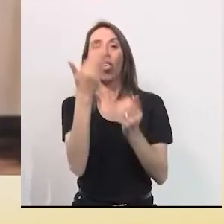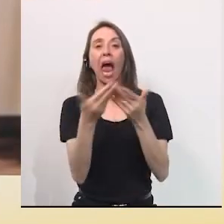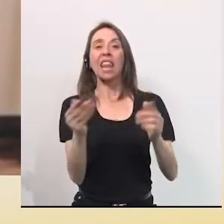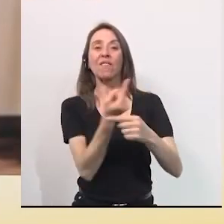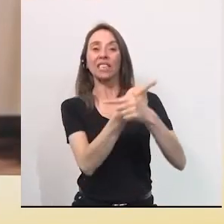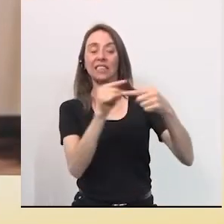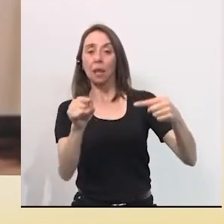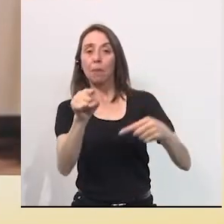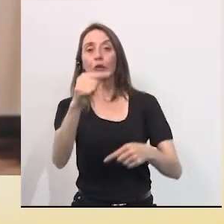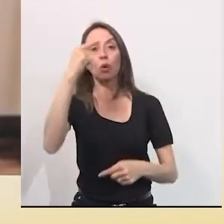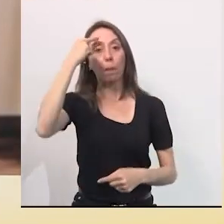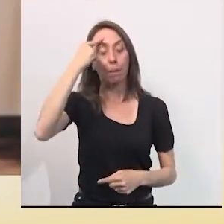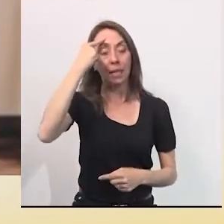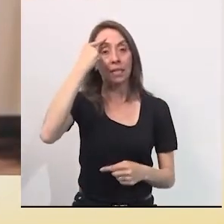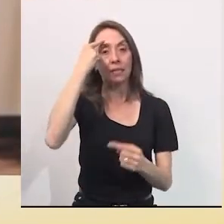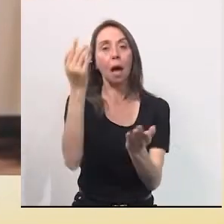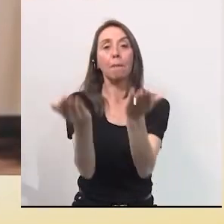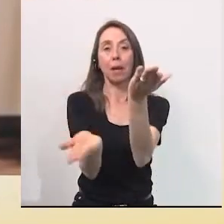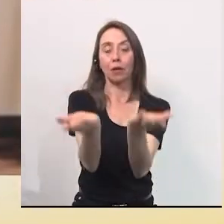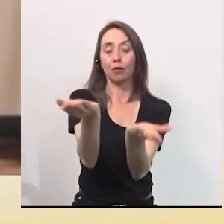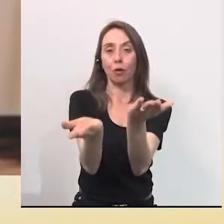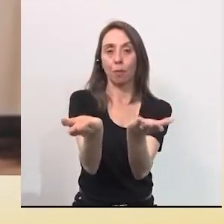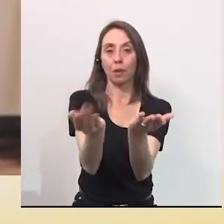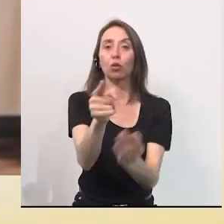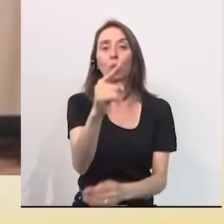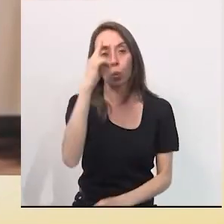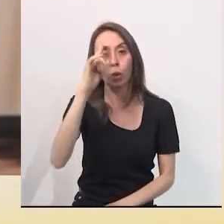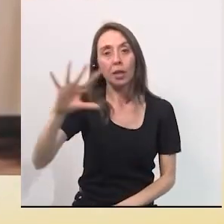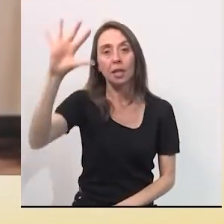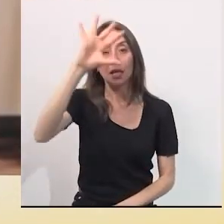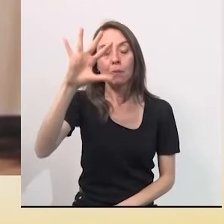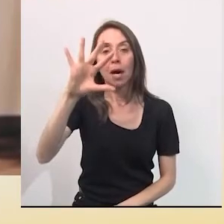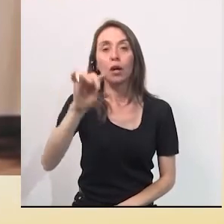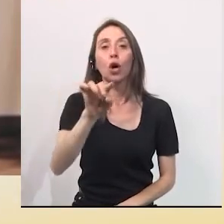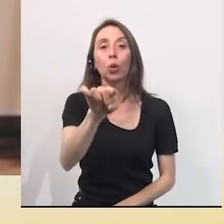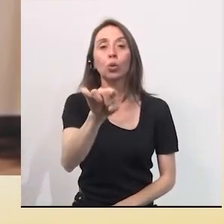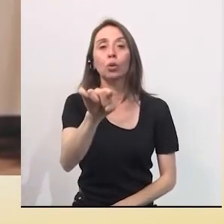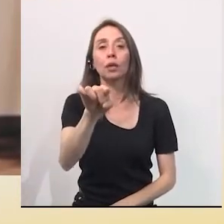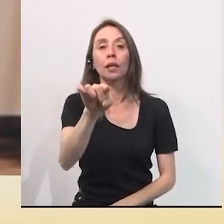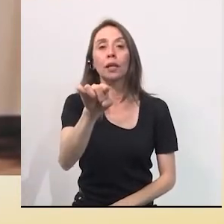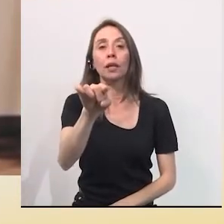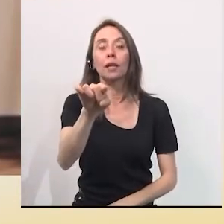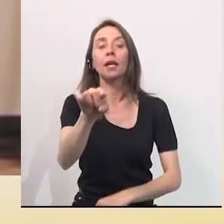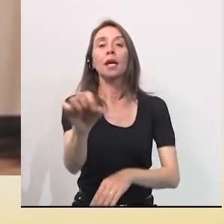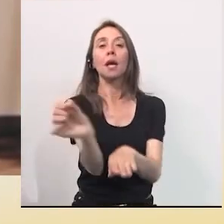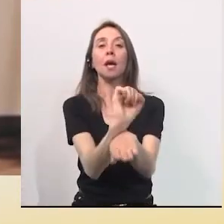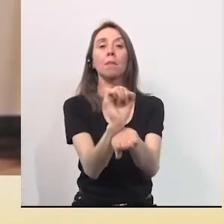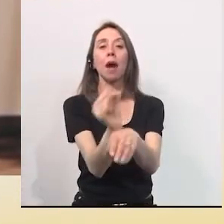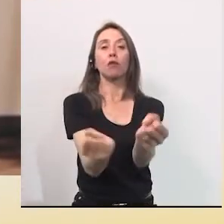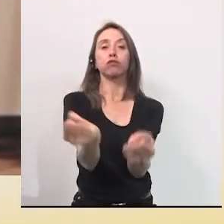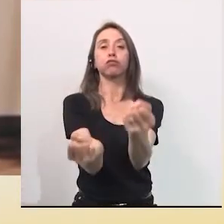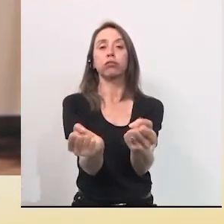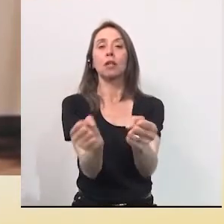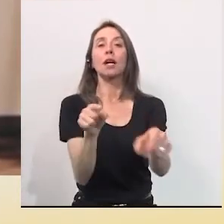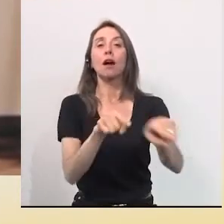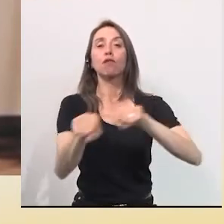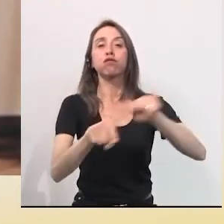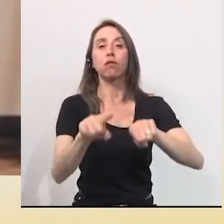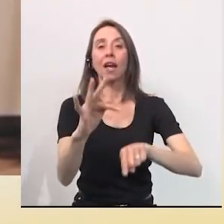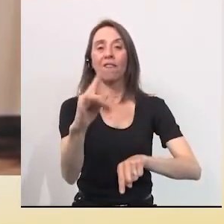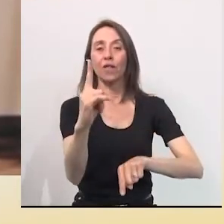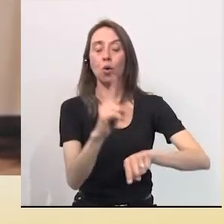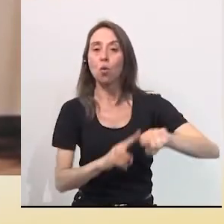no nos podemos dar el lujo de tomarnos tiempo libre. Entonces, piensen en la siguiente analogía. Imagínense que ustedes están en una